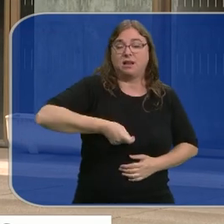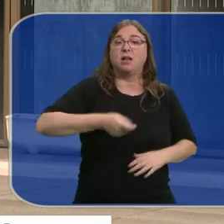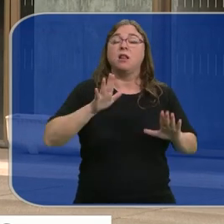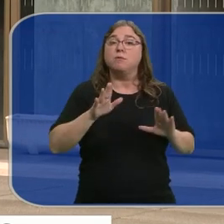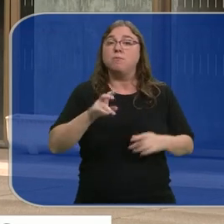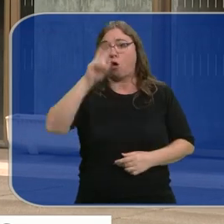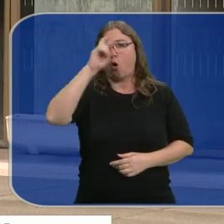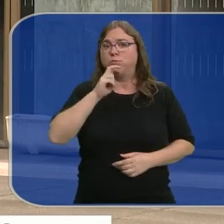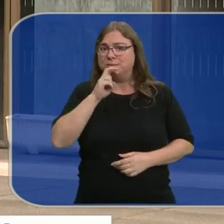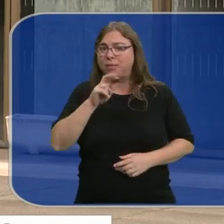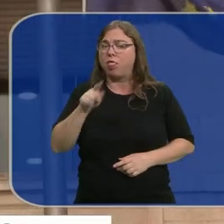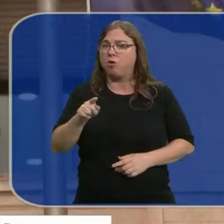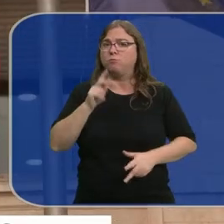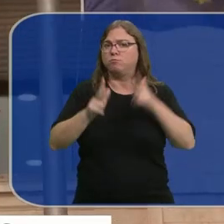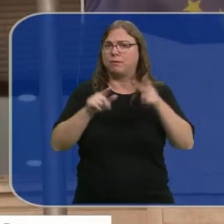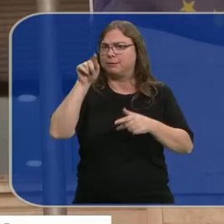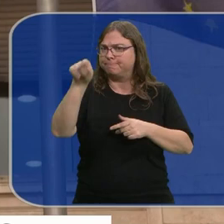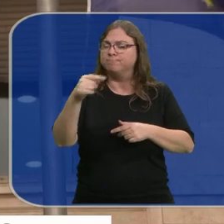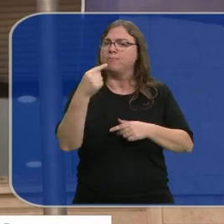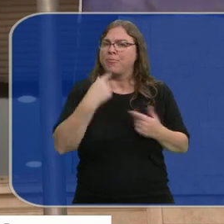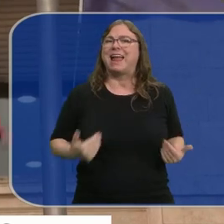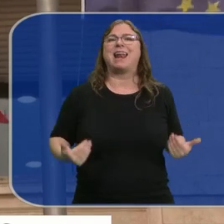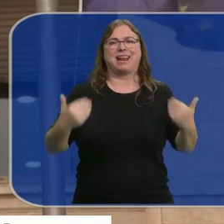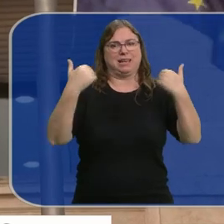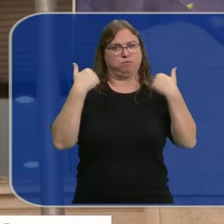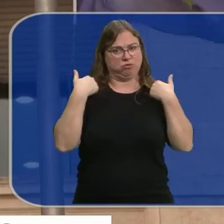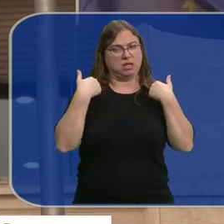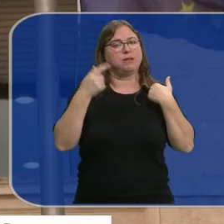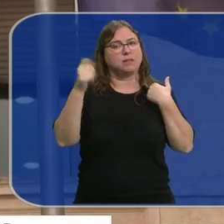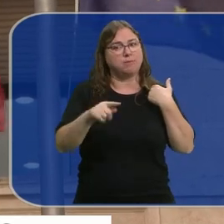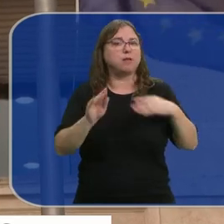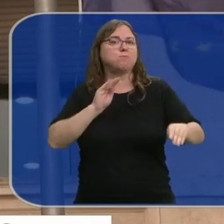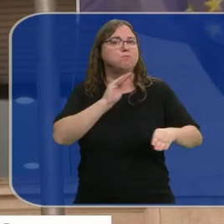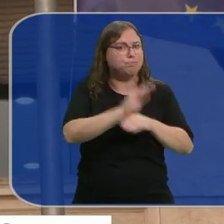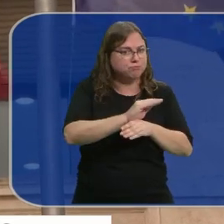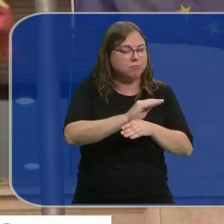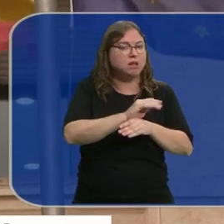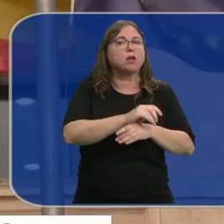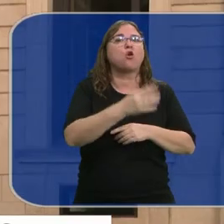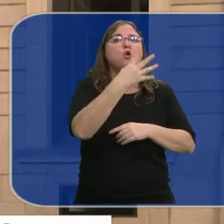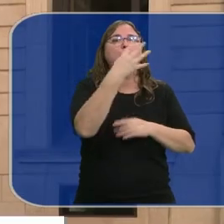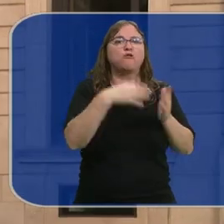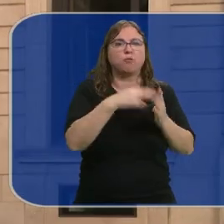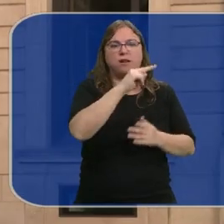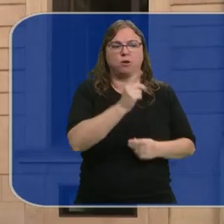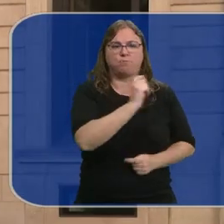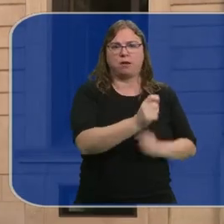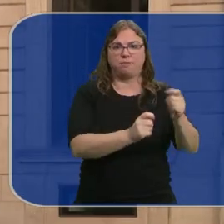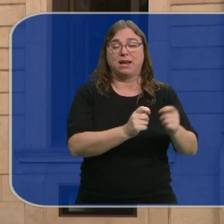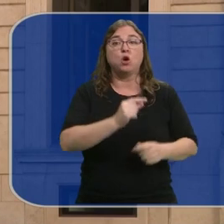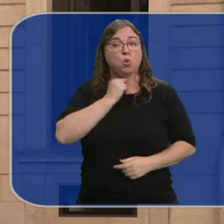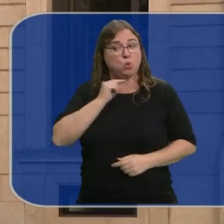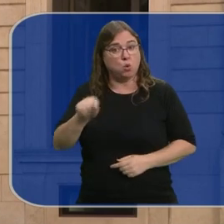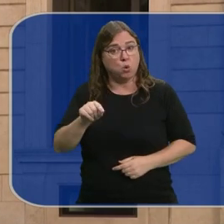el obispado vasco es considerado por el juzgado responsable civil subsidiario y debe indemnizar a las víctimas con 4.000 euros el